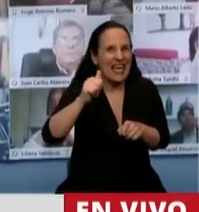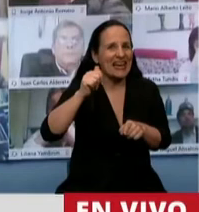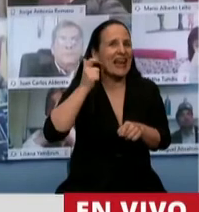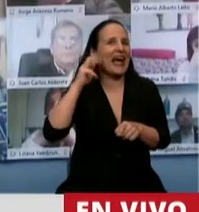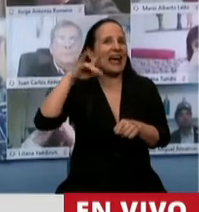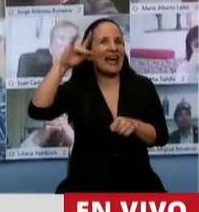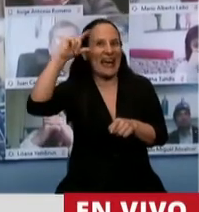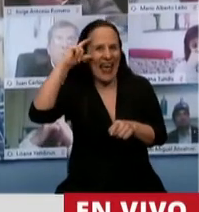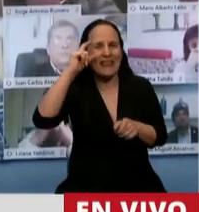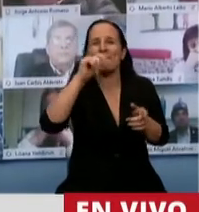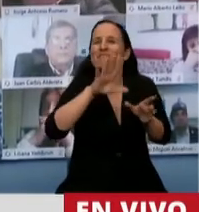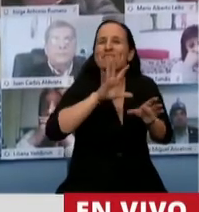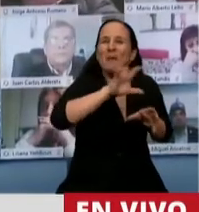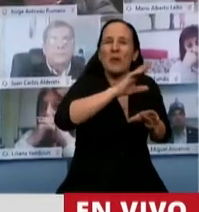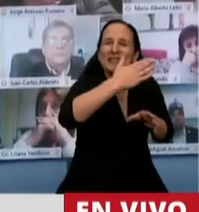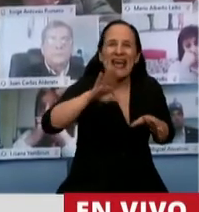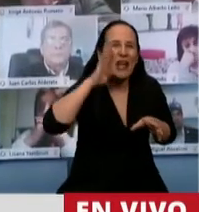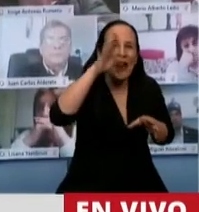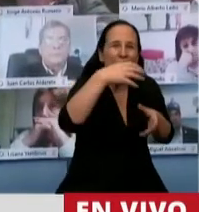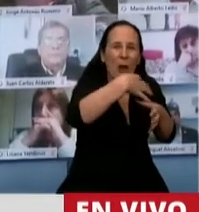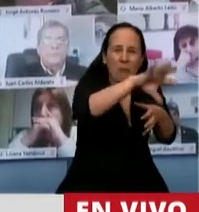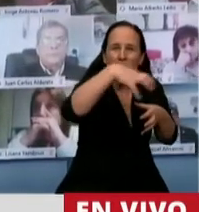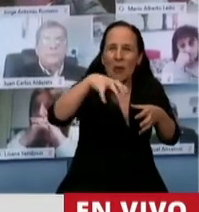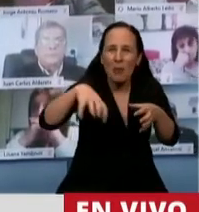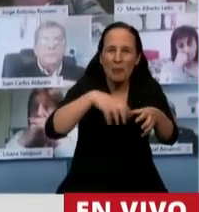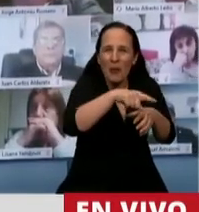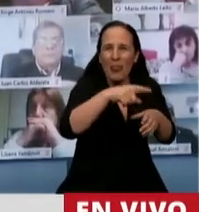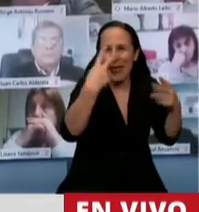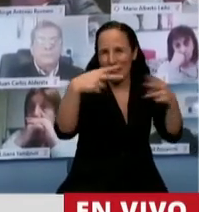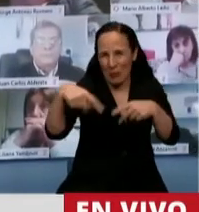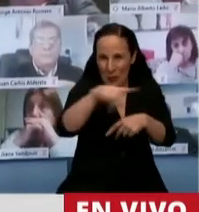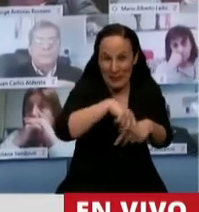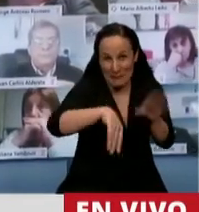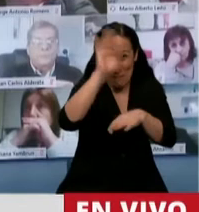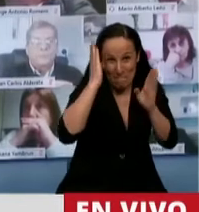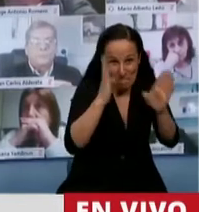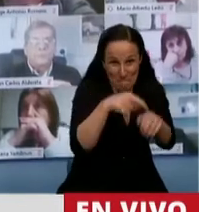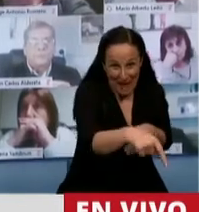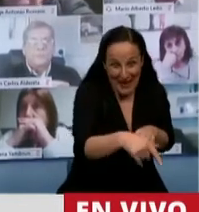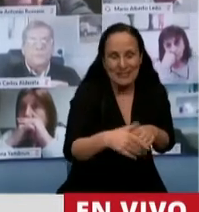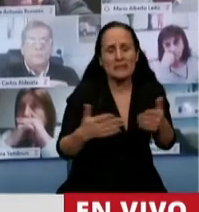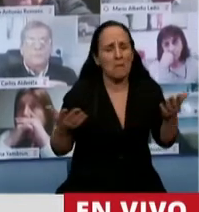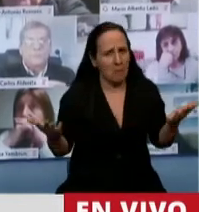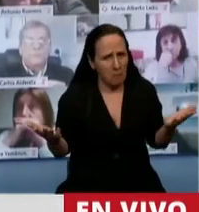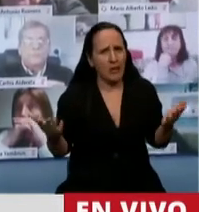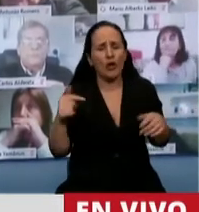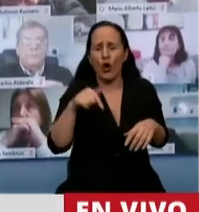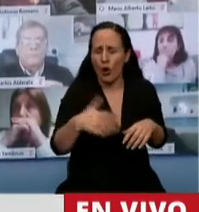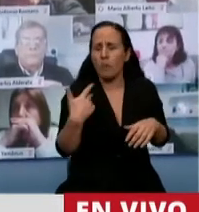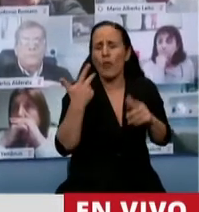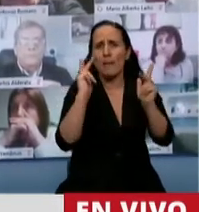la actividad turística es preponderante. Y a punto tal que podemos afirmar con